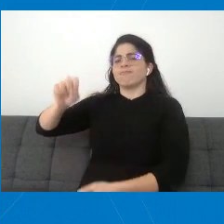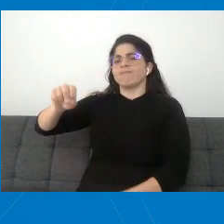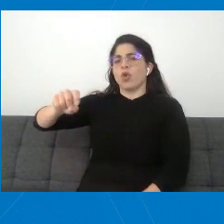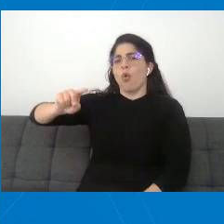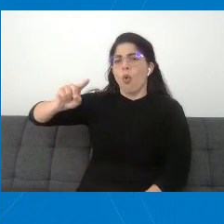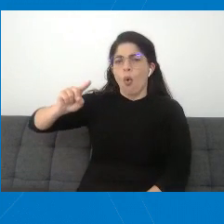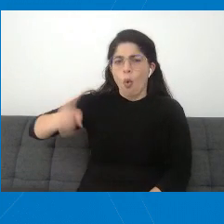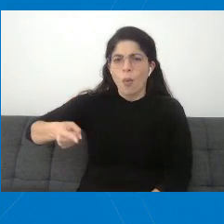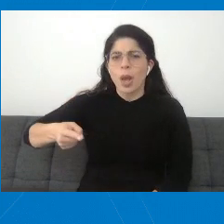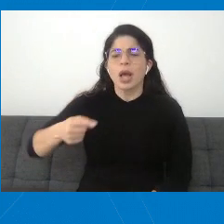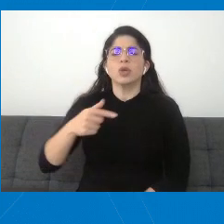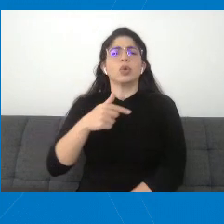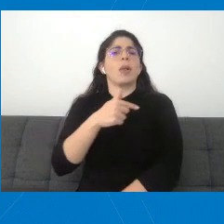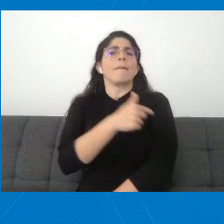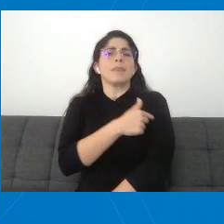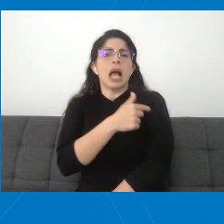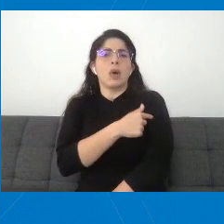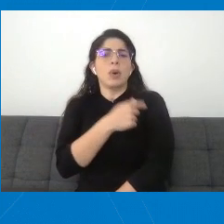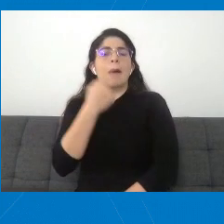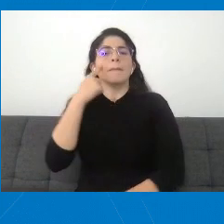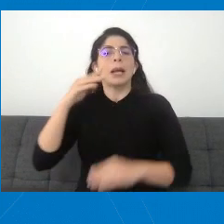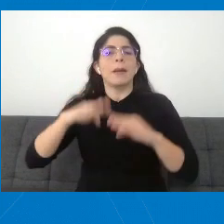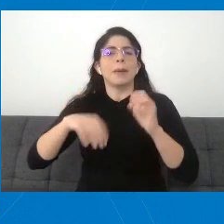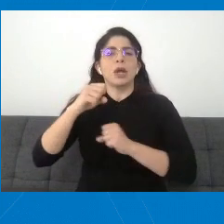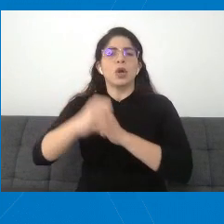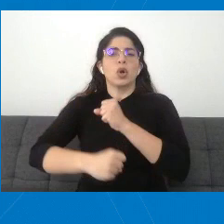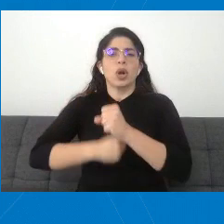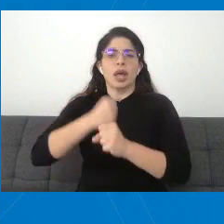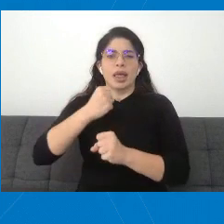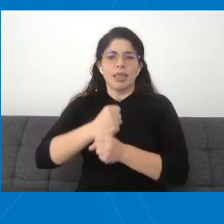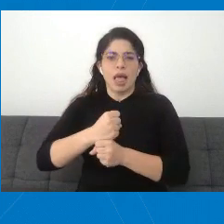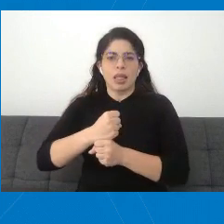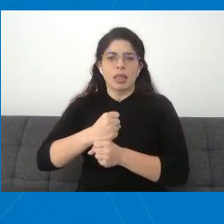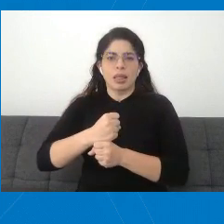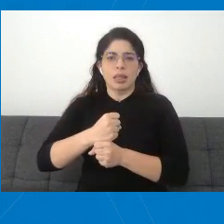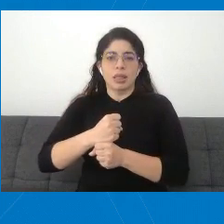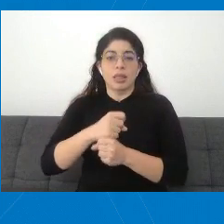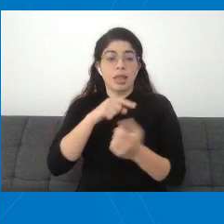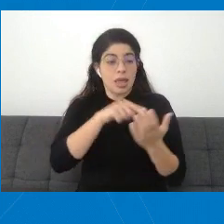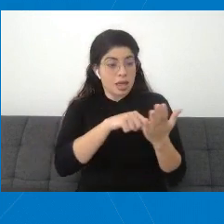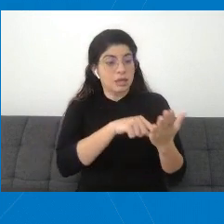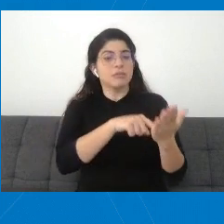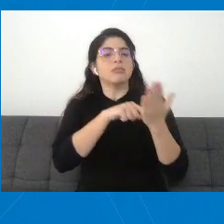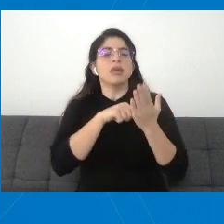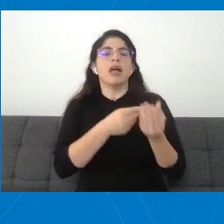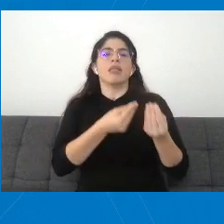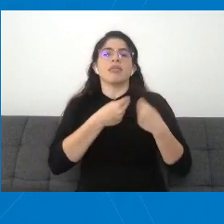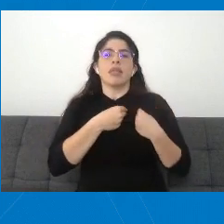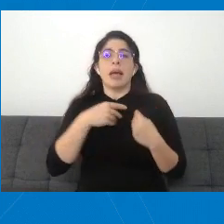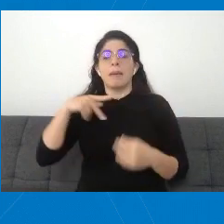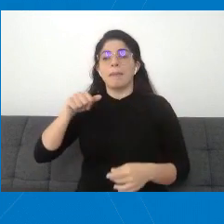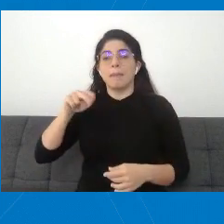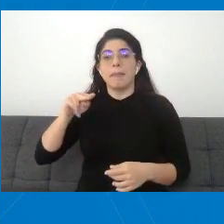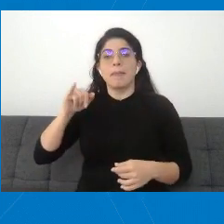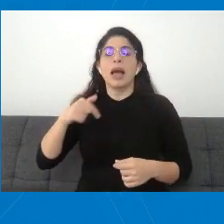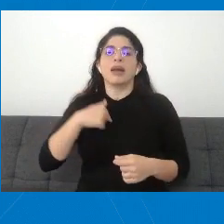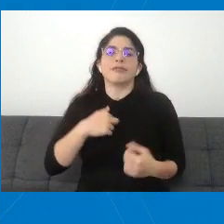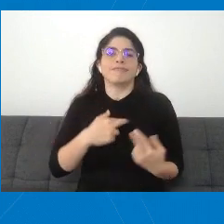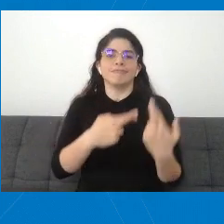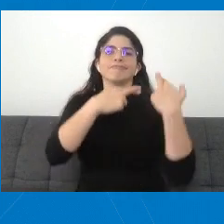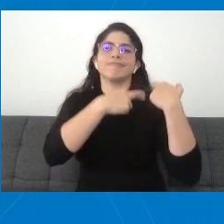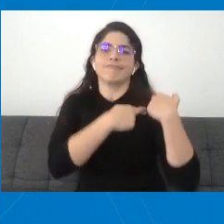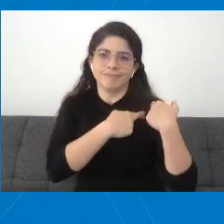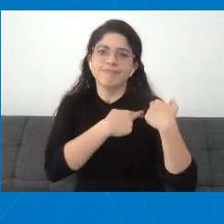vacuna de las personas menores de edad, determina las competencias del Patronato Nacional de la Infancia, en el sentido